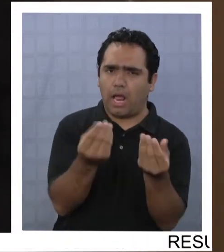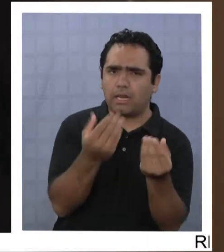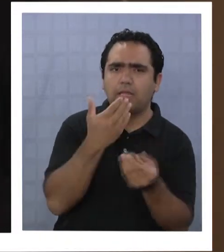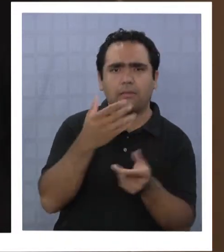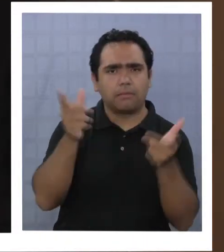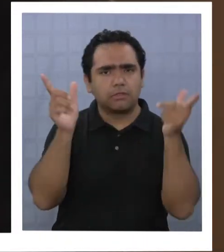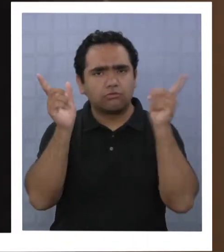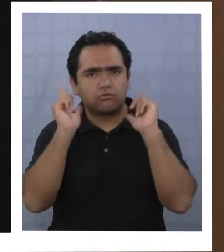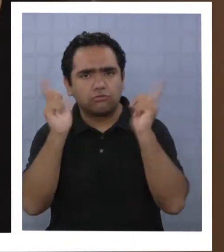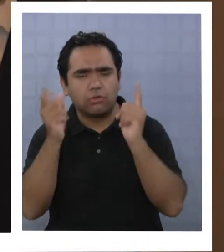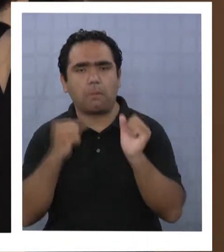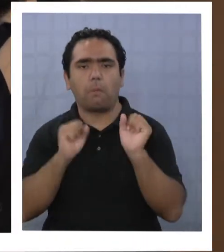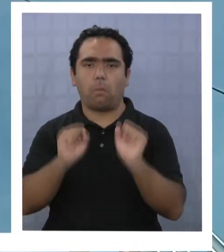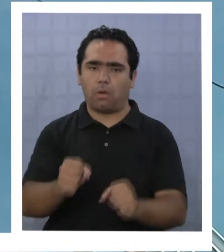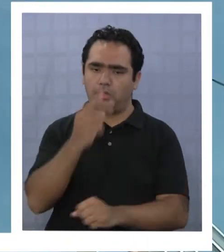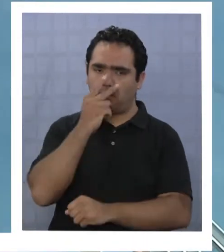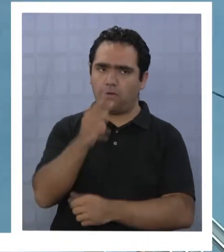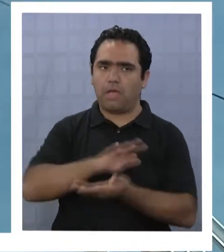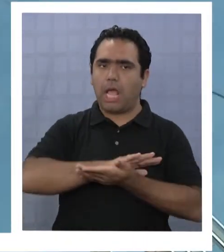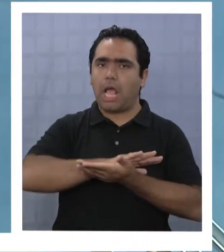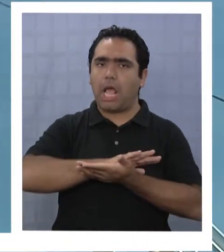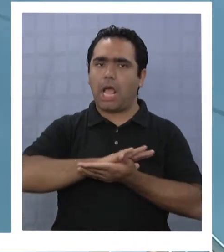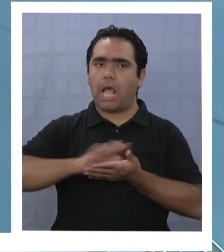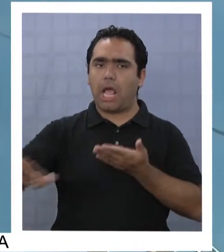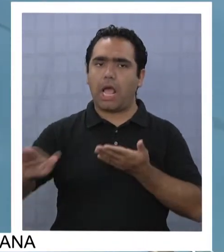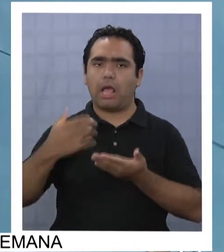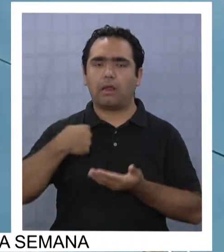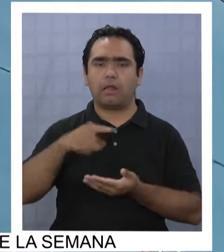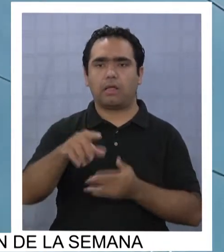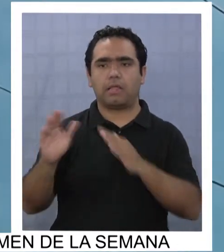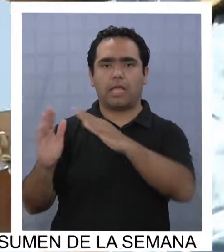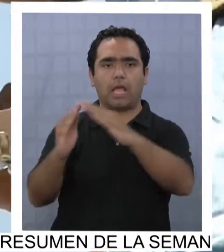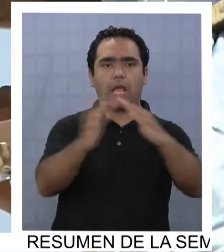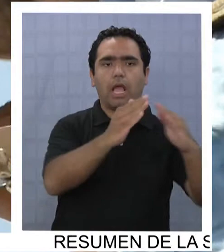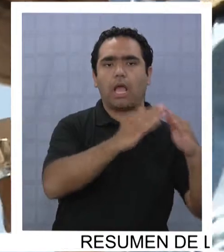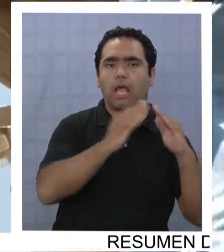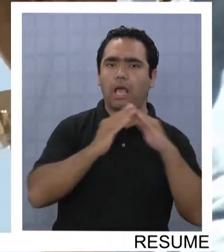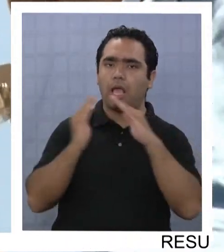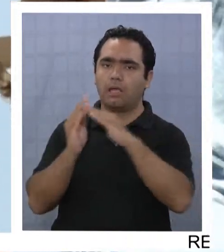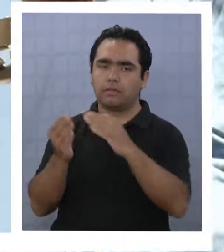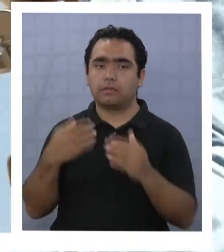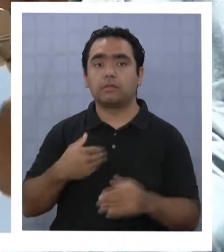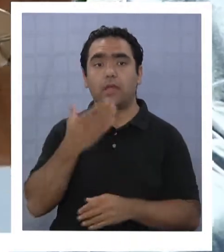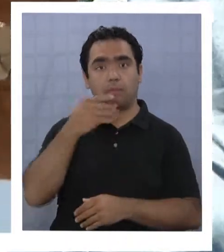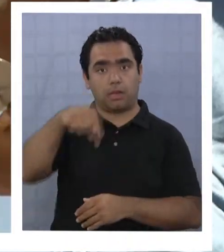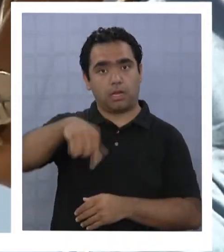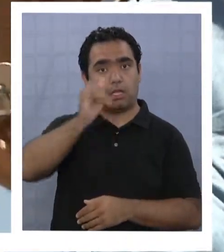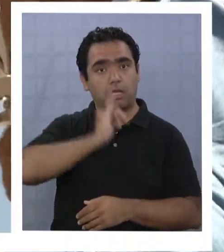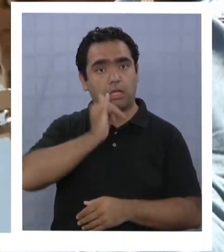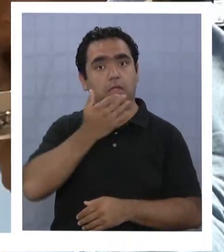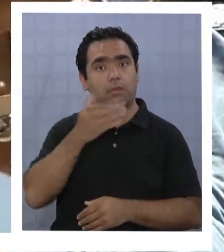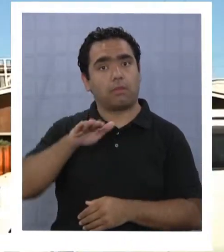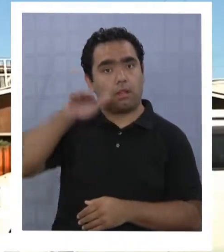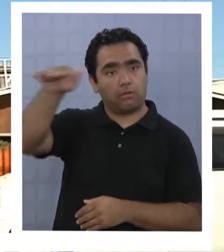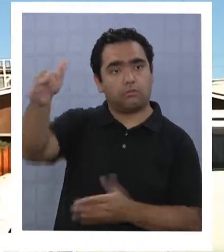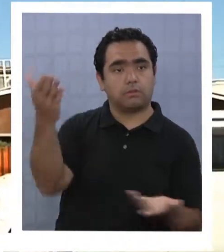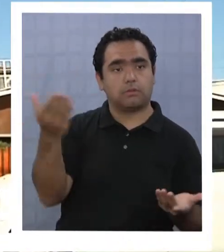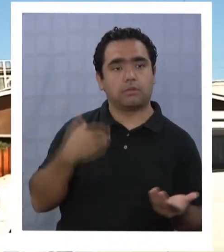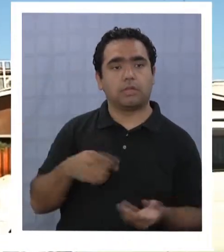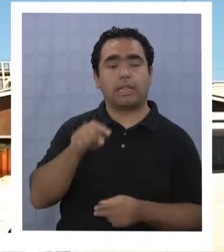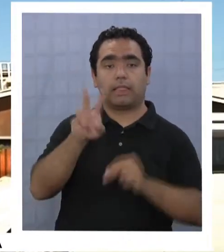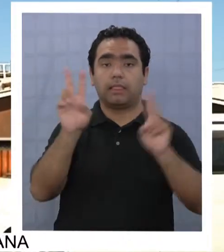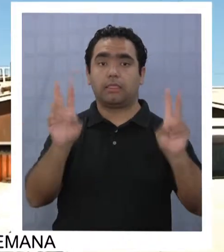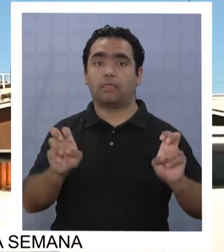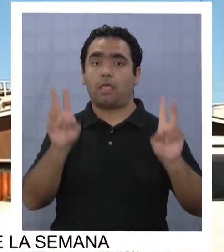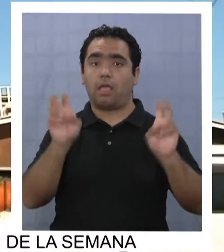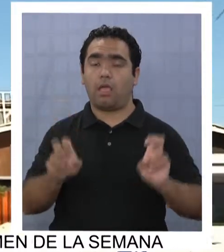sonido que ya podemos ver gratuitamente en los hogares de muchas partes del país, incluido Iquique y Alto Hospicio. Tema en que